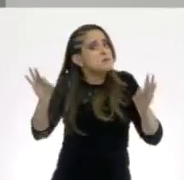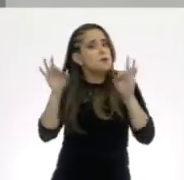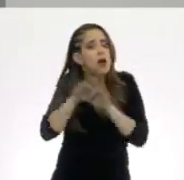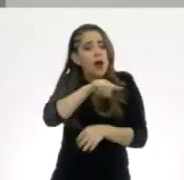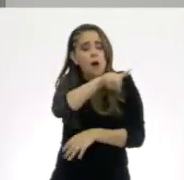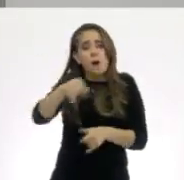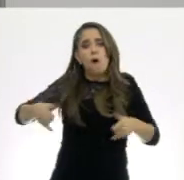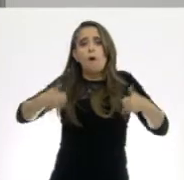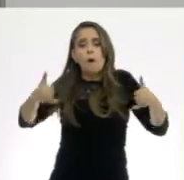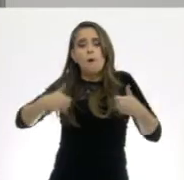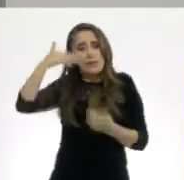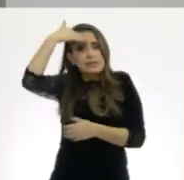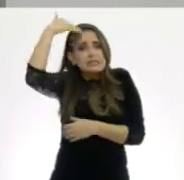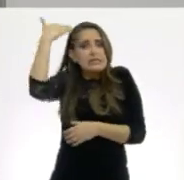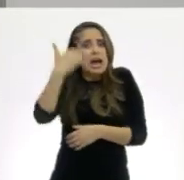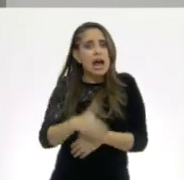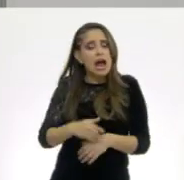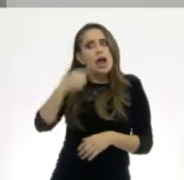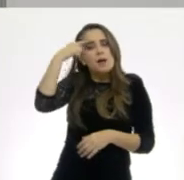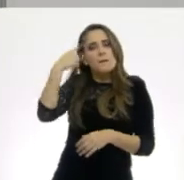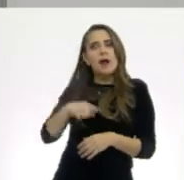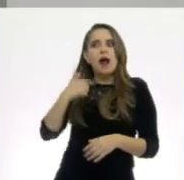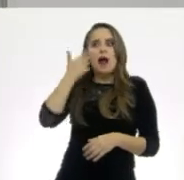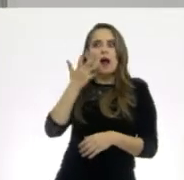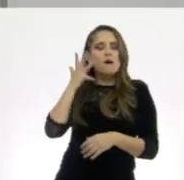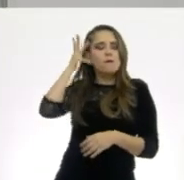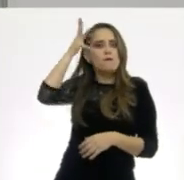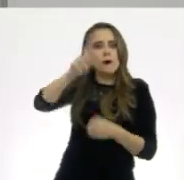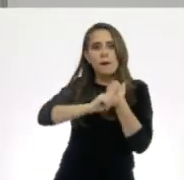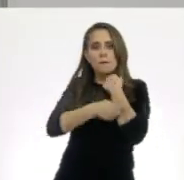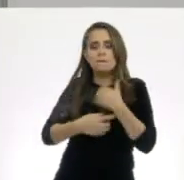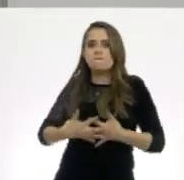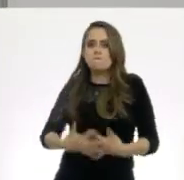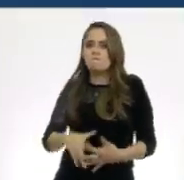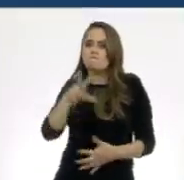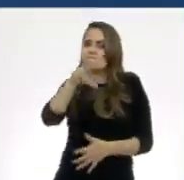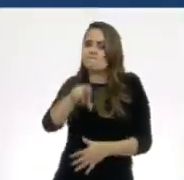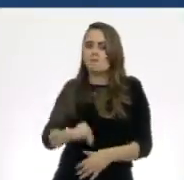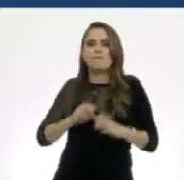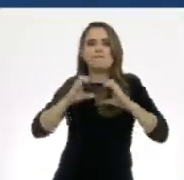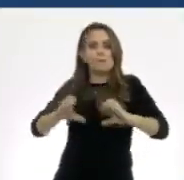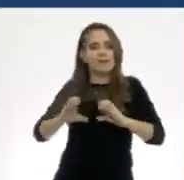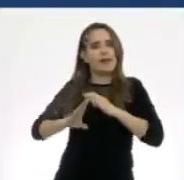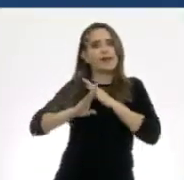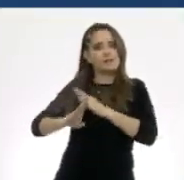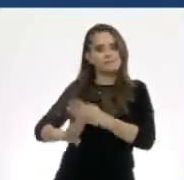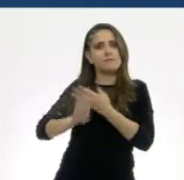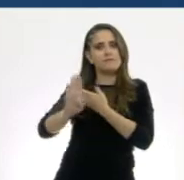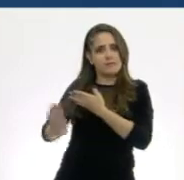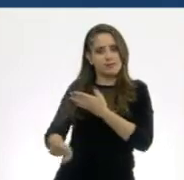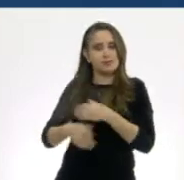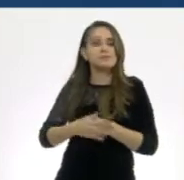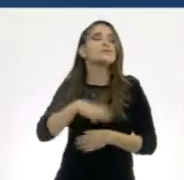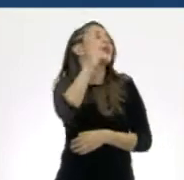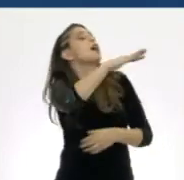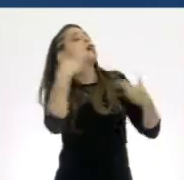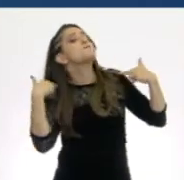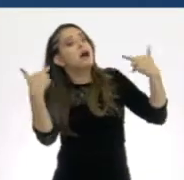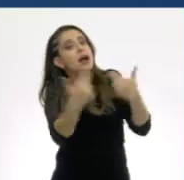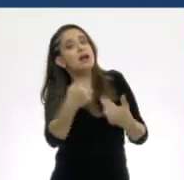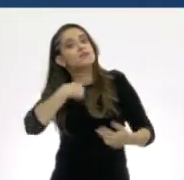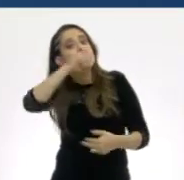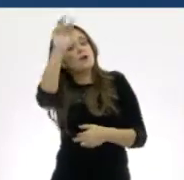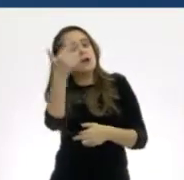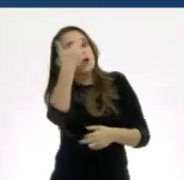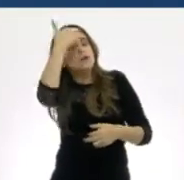para tomar decisiones en el futuro. Vamos a retomar un poco del tema. Maestra, maestra, maestra. Yo recuerdo que los métodos